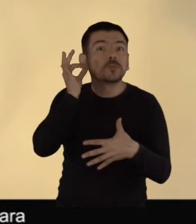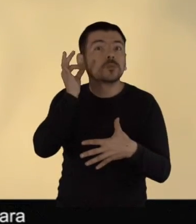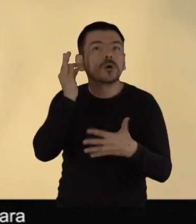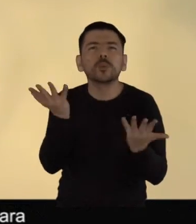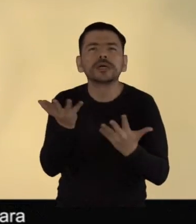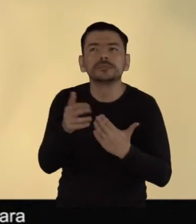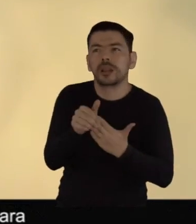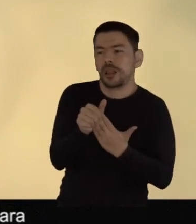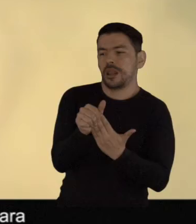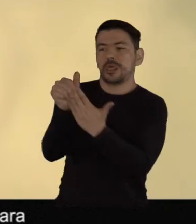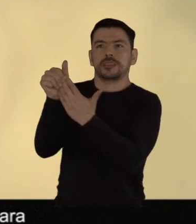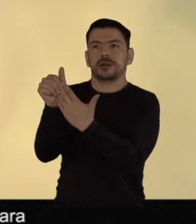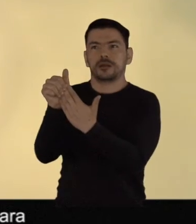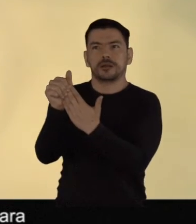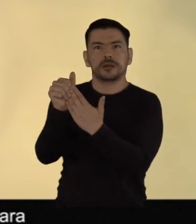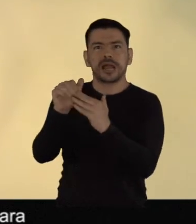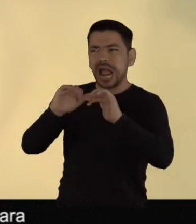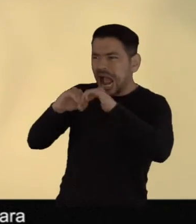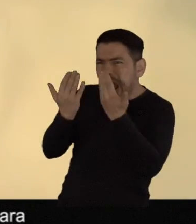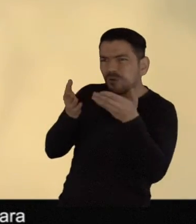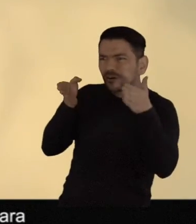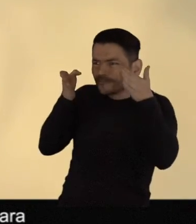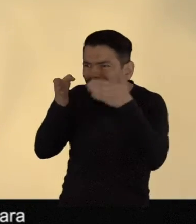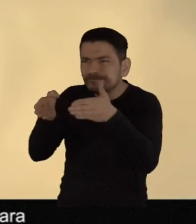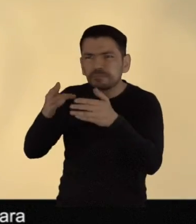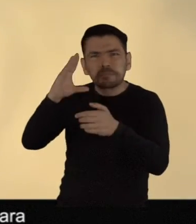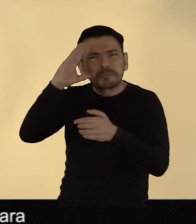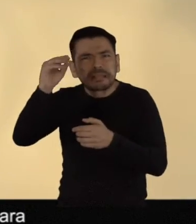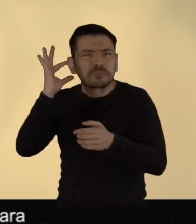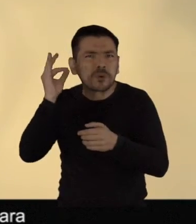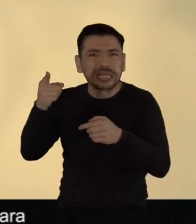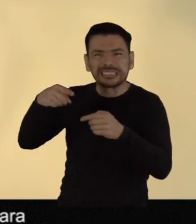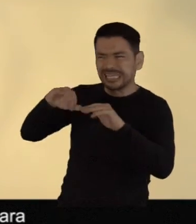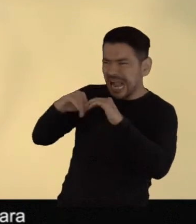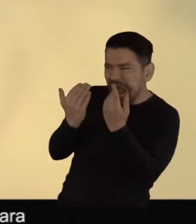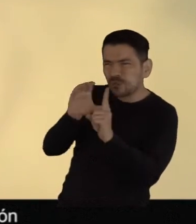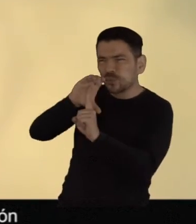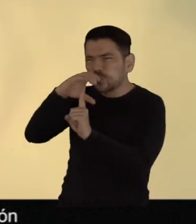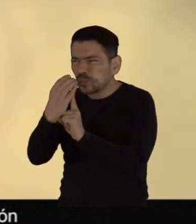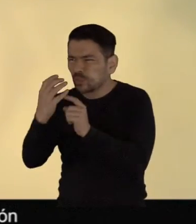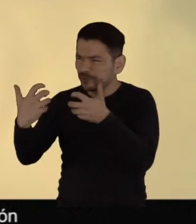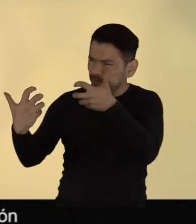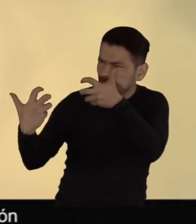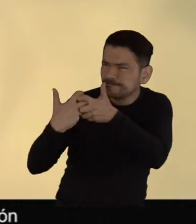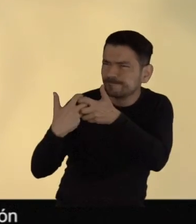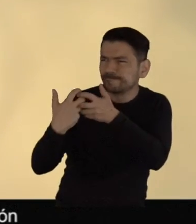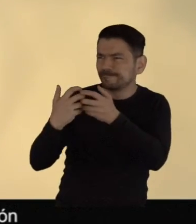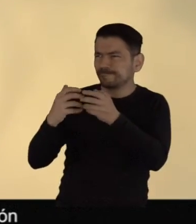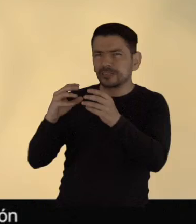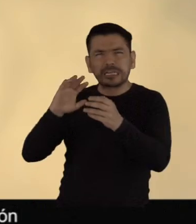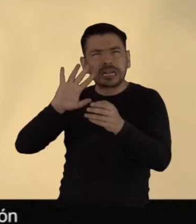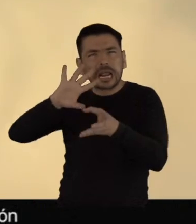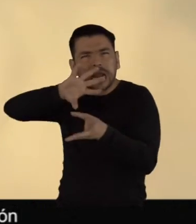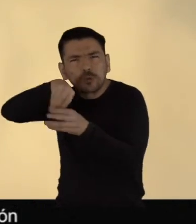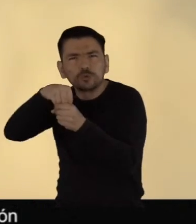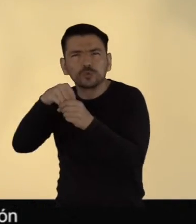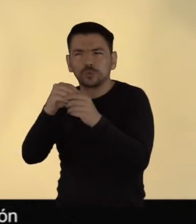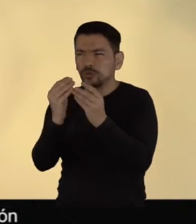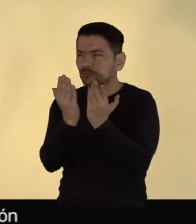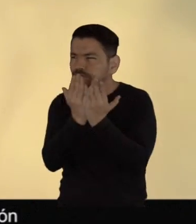líderes de las comunidades indígenas para reconstruir la pertinencia intercultural de manera a tener una educación